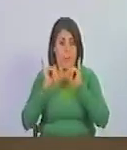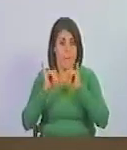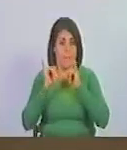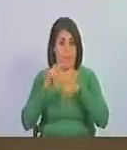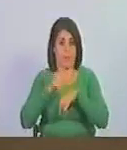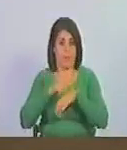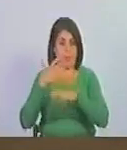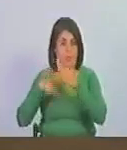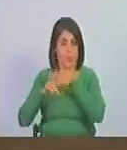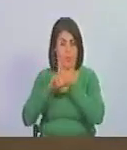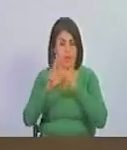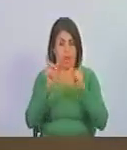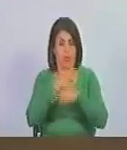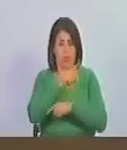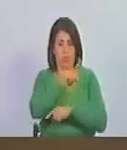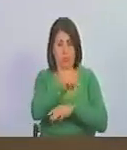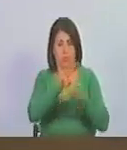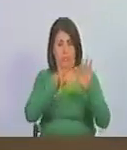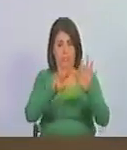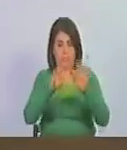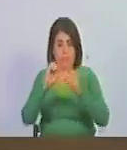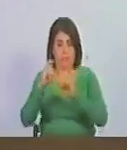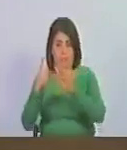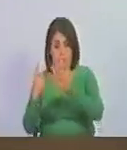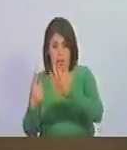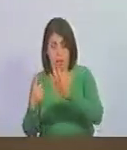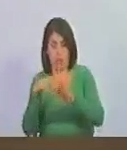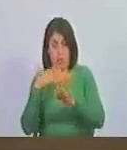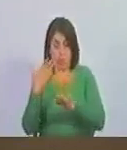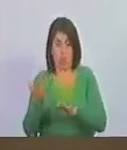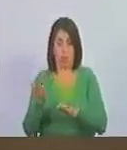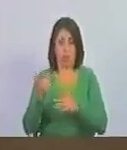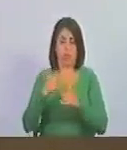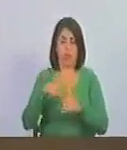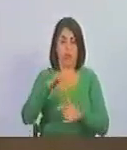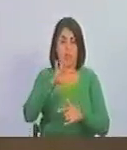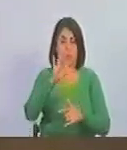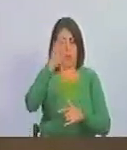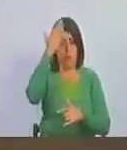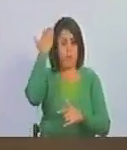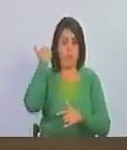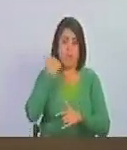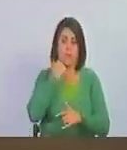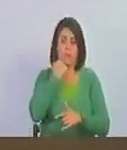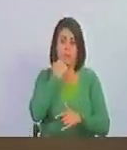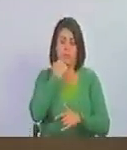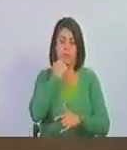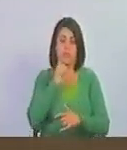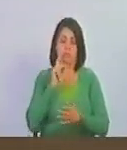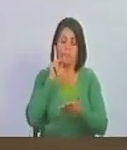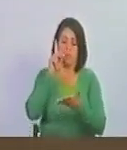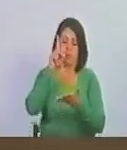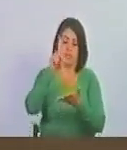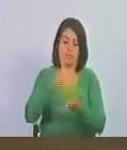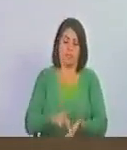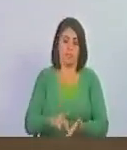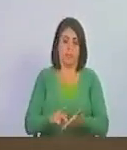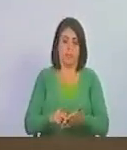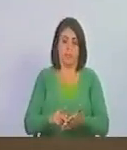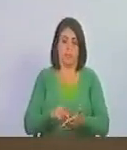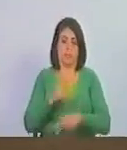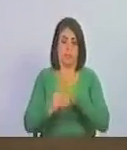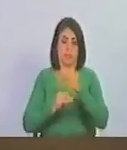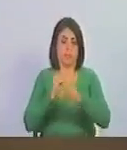momento aquel 3 de agosto de 1806 cuando el almirante Francisco de Miranda llegó en el Leander